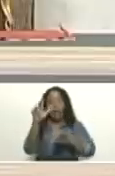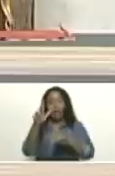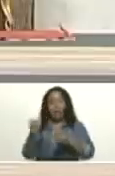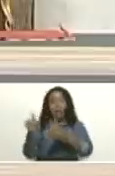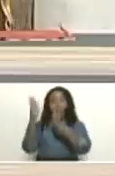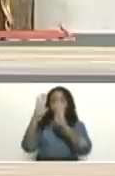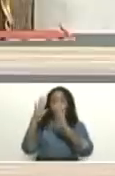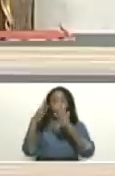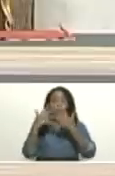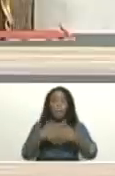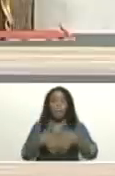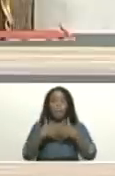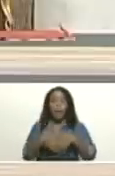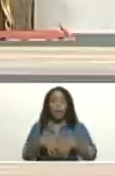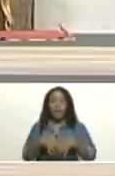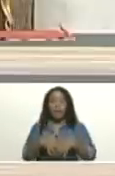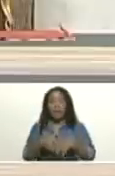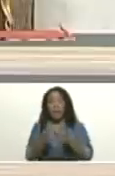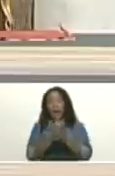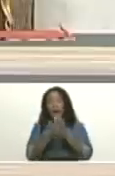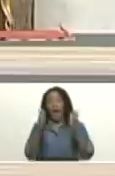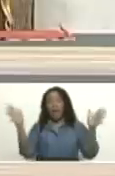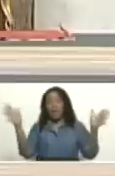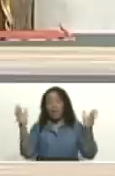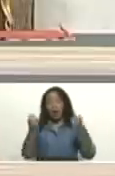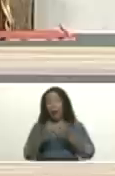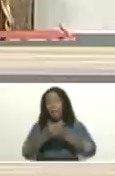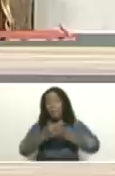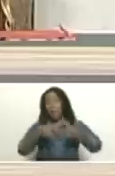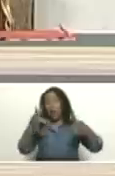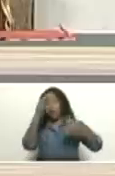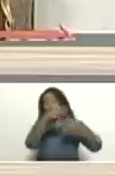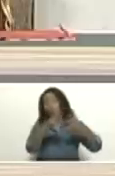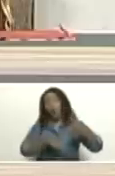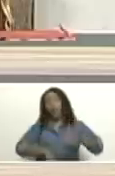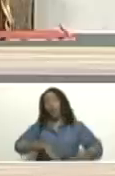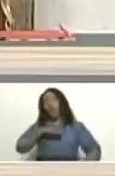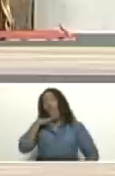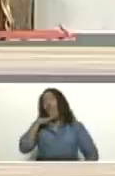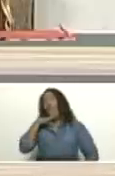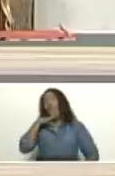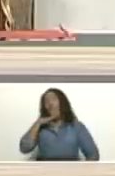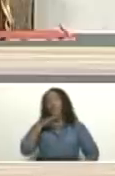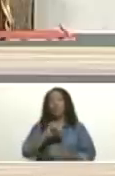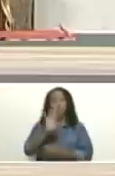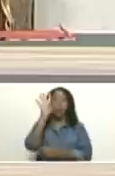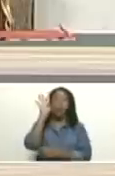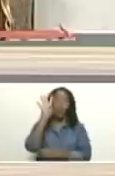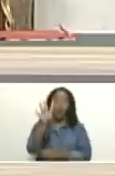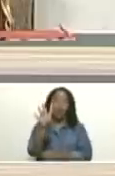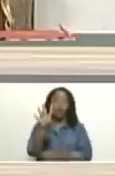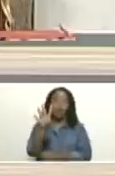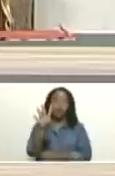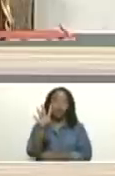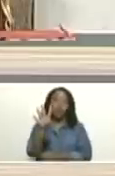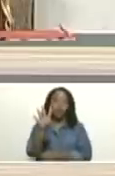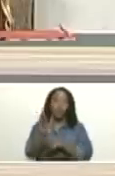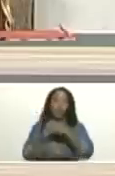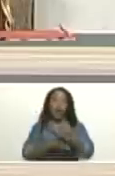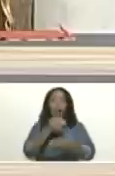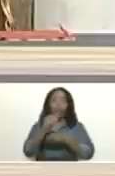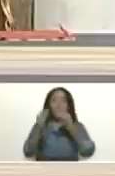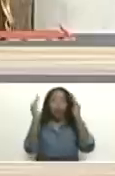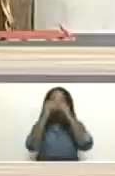empresariales con grandes galpones con materiales cuatro fundos haciendas